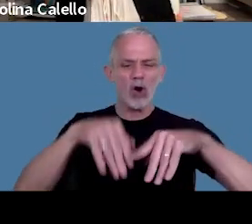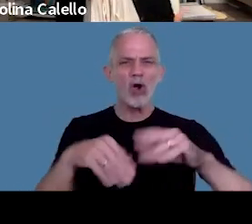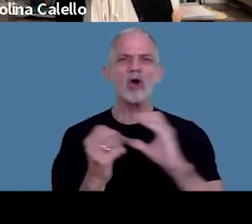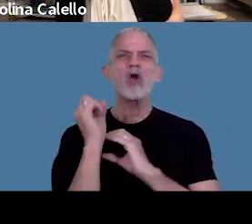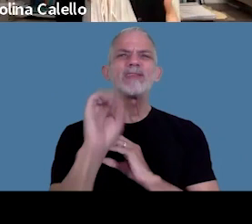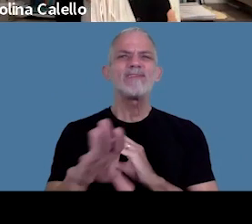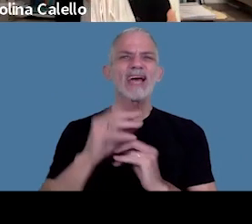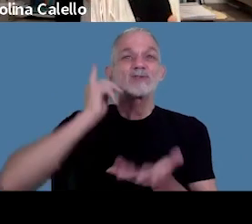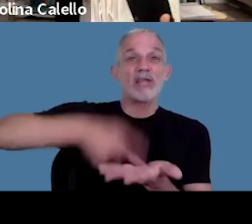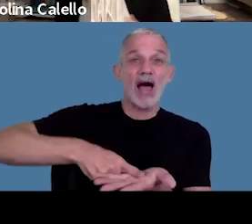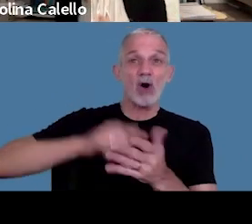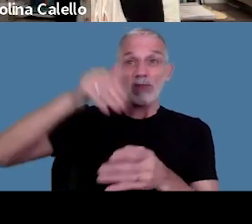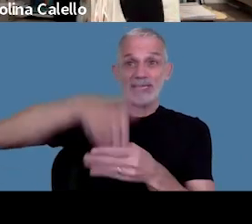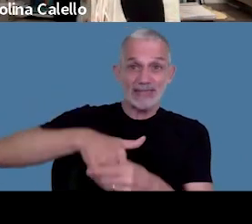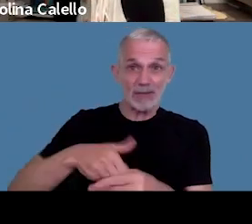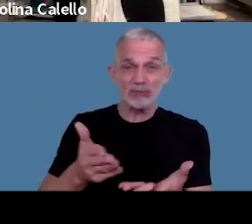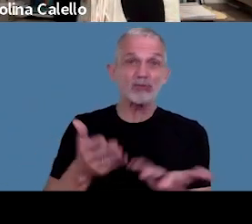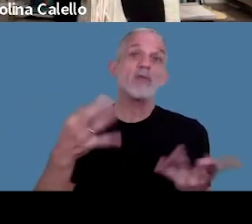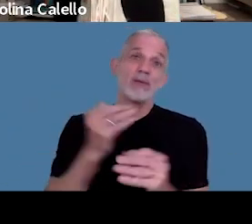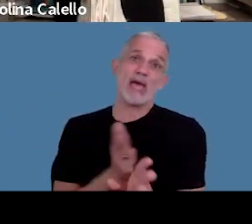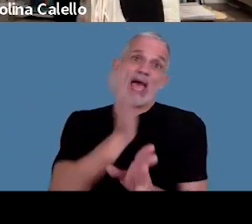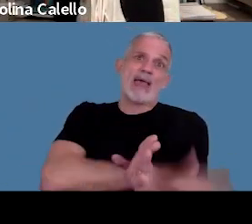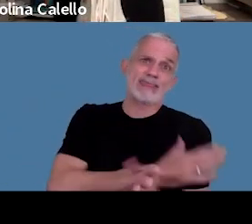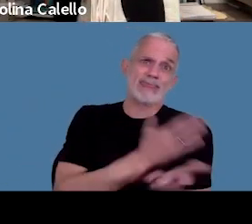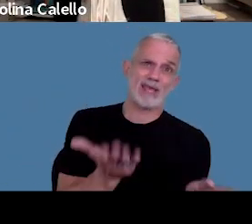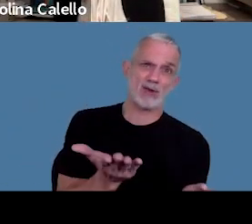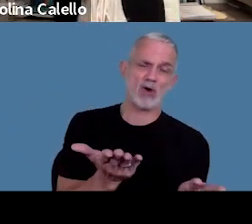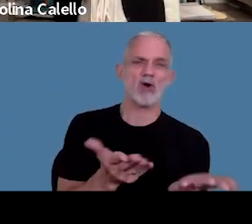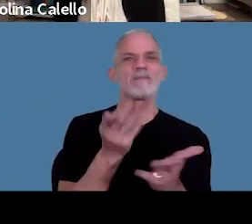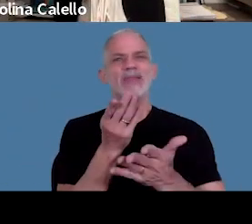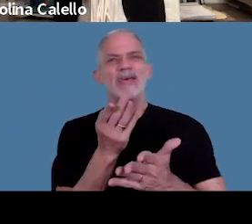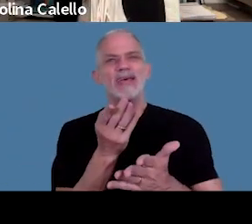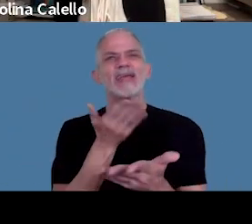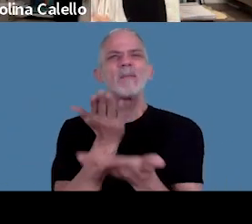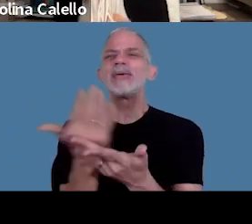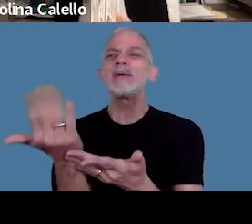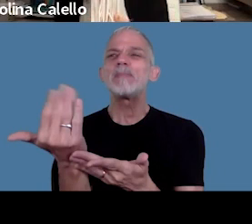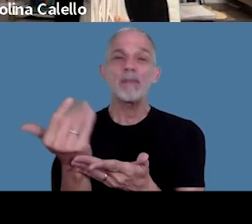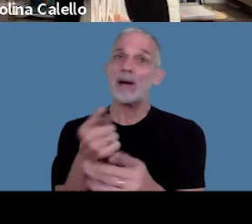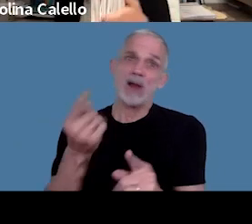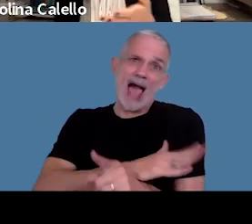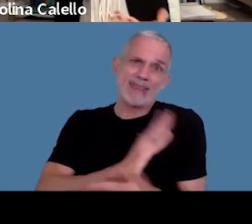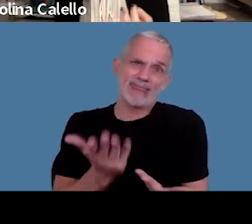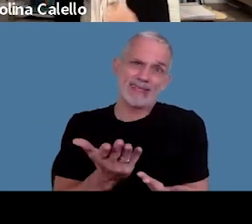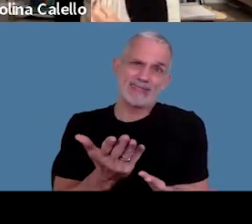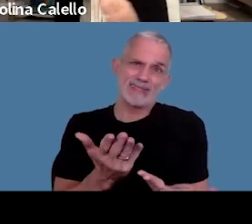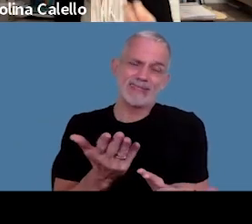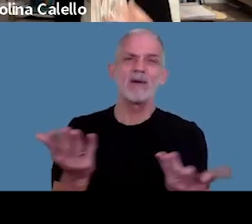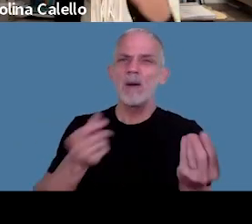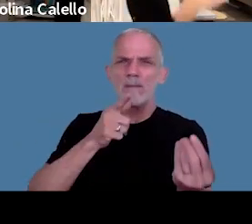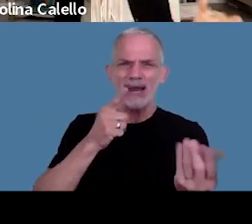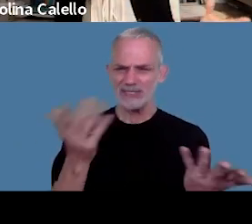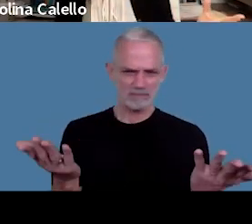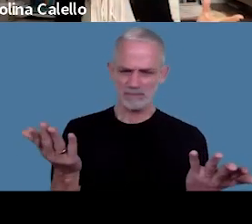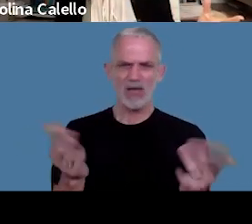de la orden de intervención debería ser previa a que uno pide toda la documentación porque si no parece que